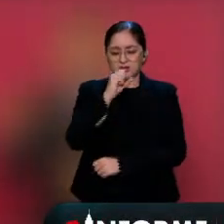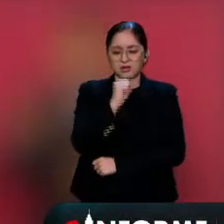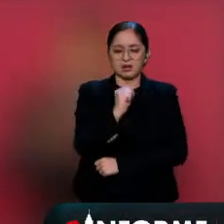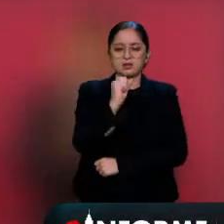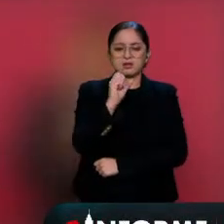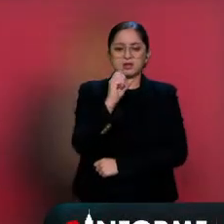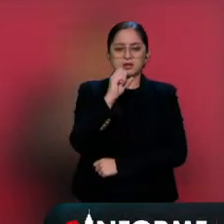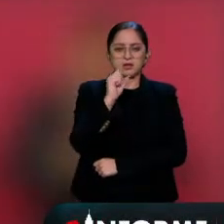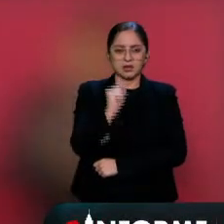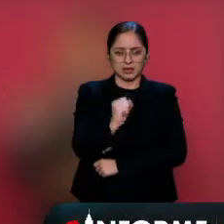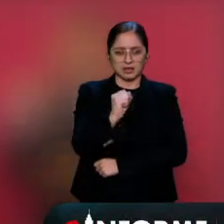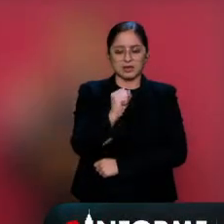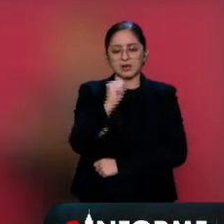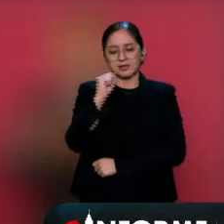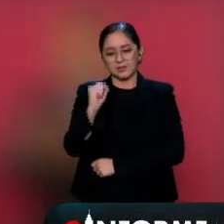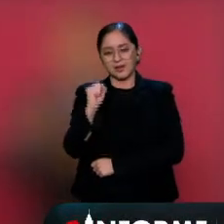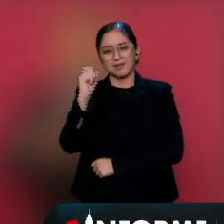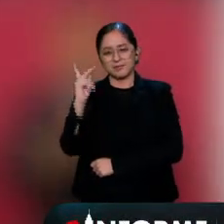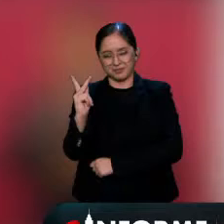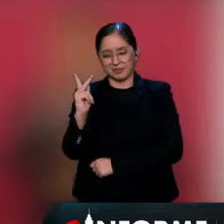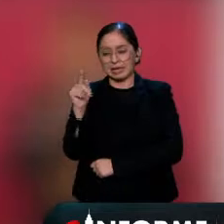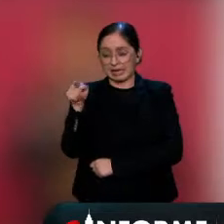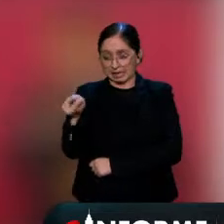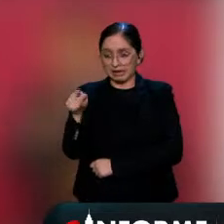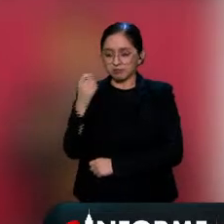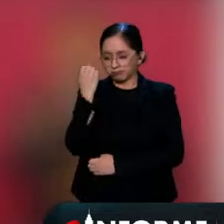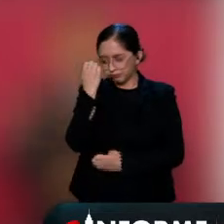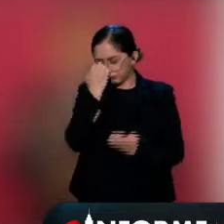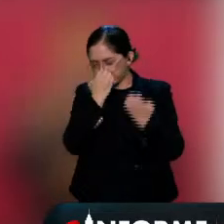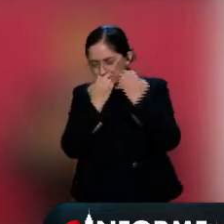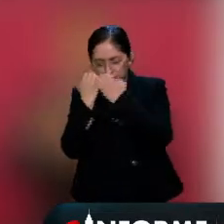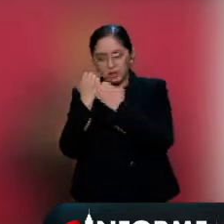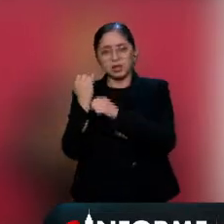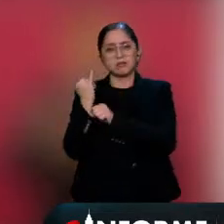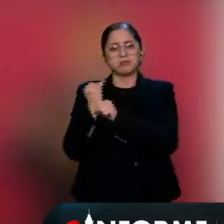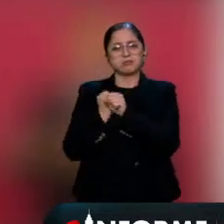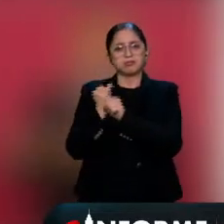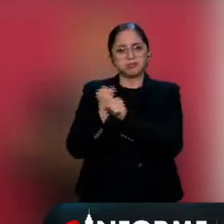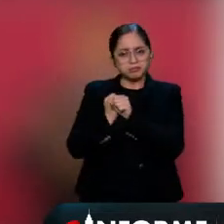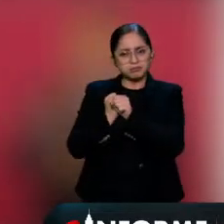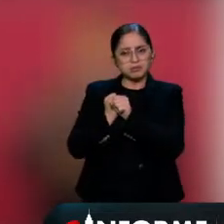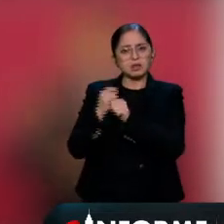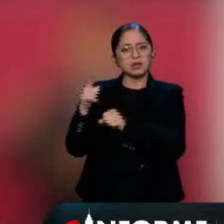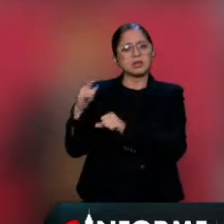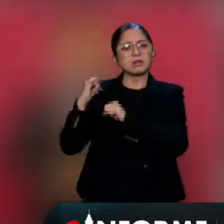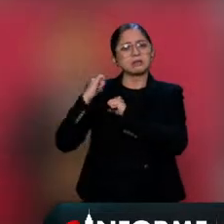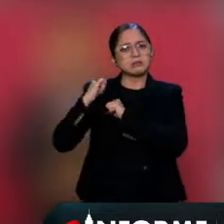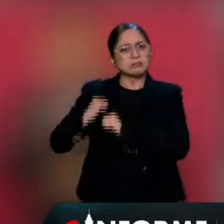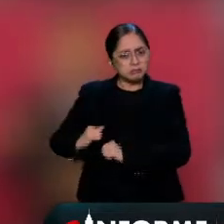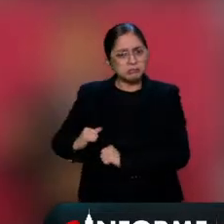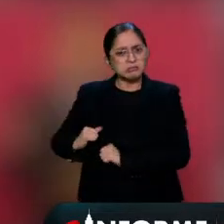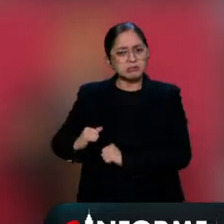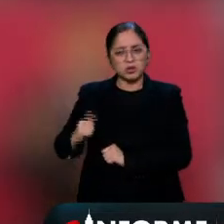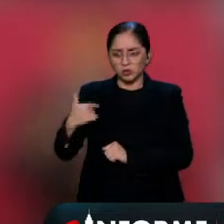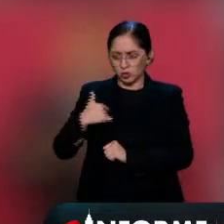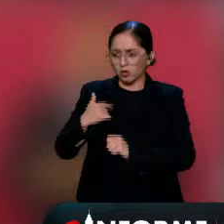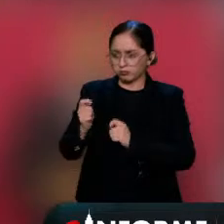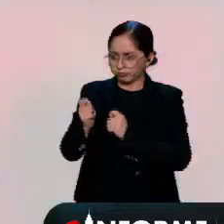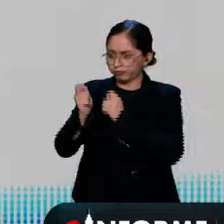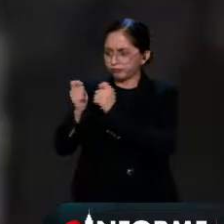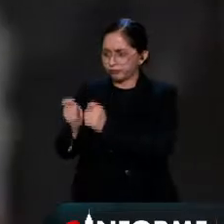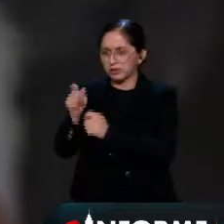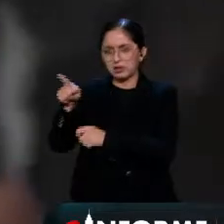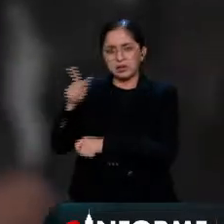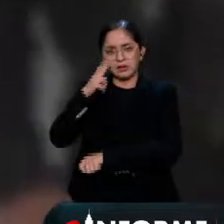incluir a la Secretaría de Seguridad Pública esta función especial.